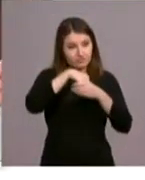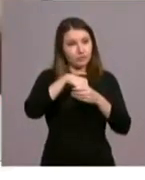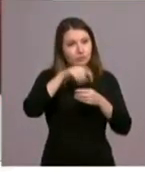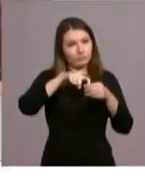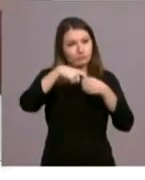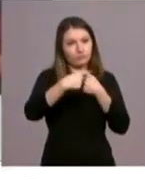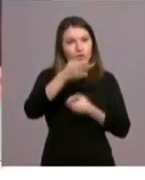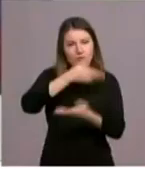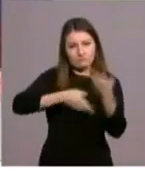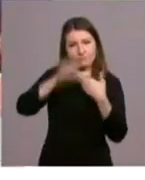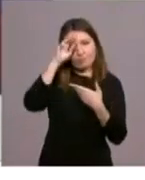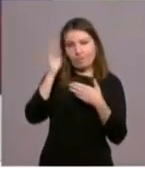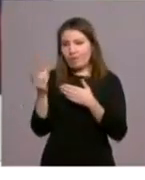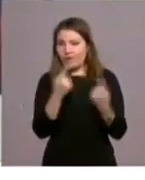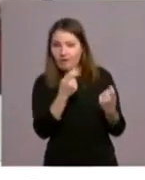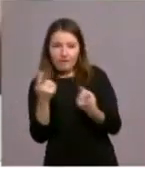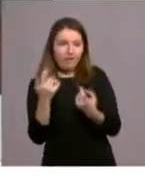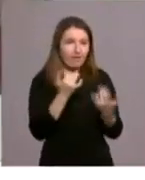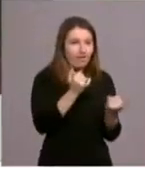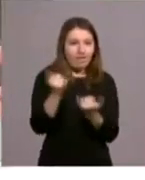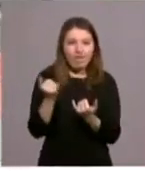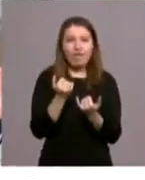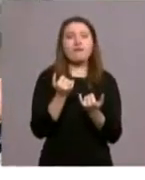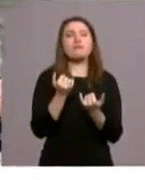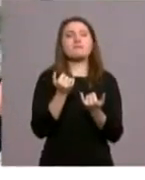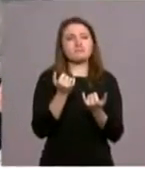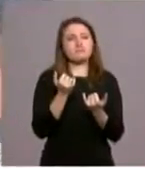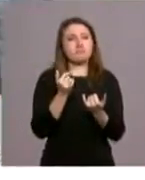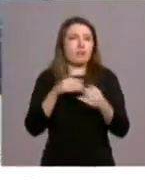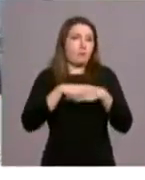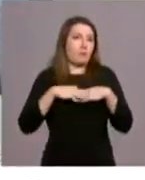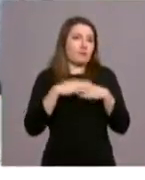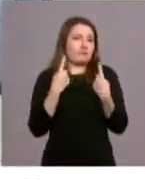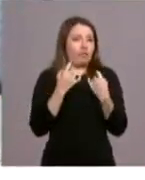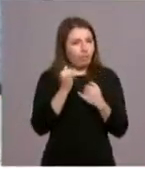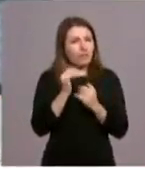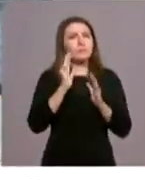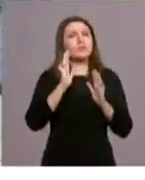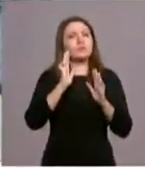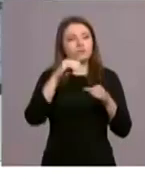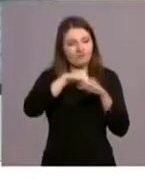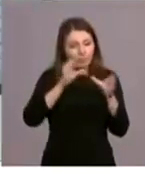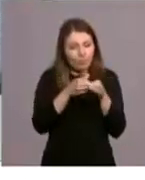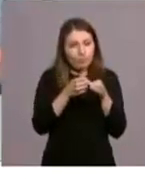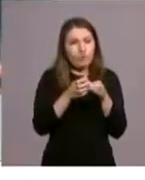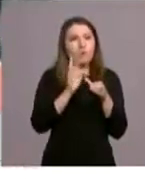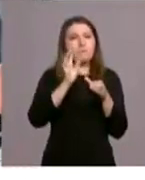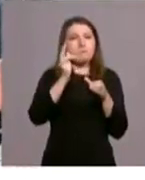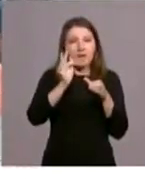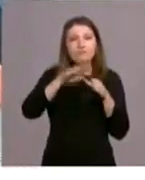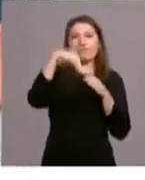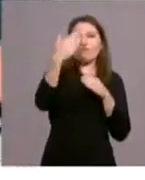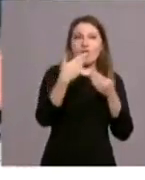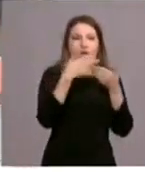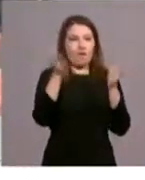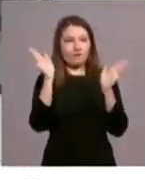preocupan unos de otros de que tengan sus necesidades primarias cubiertas, sino hacia afuera. Vuelvo otra vez a